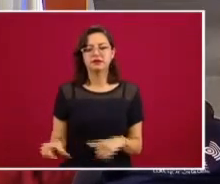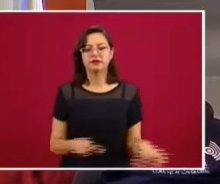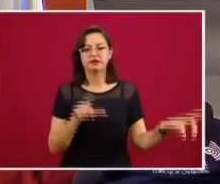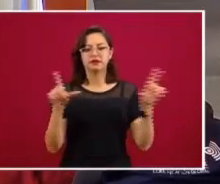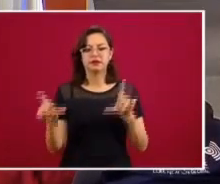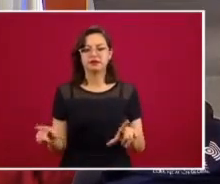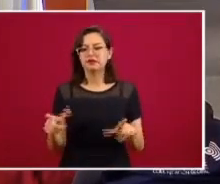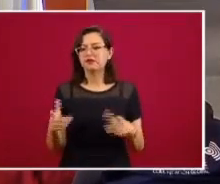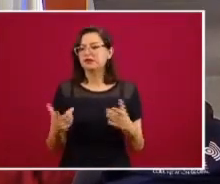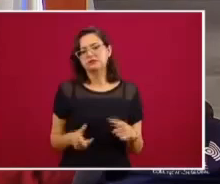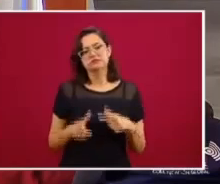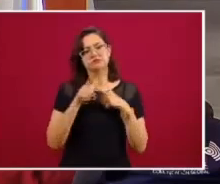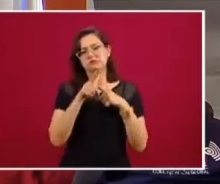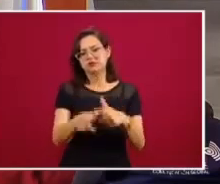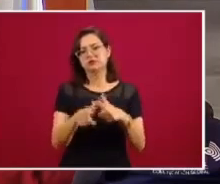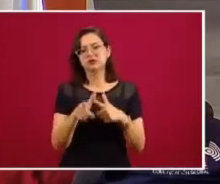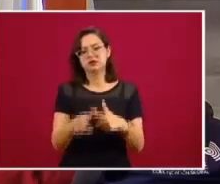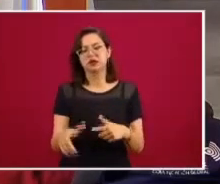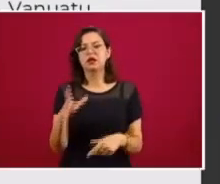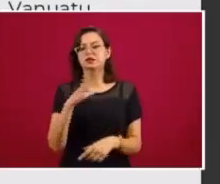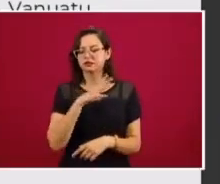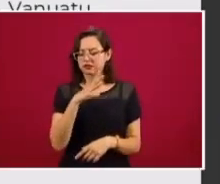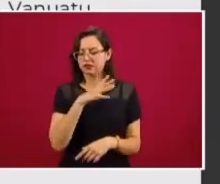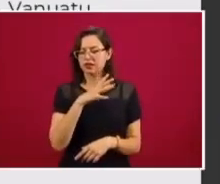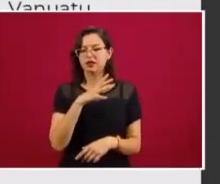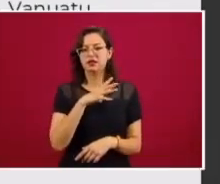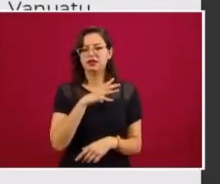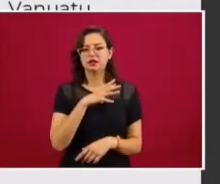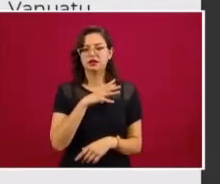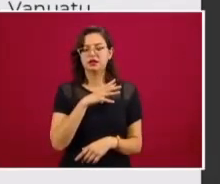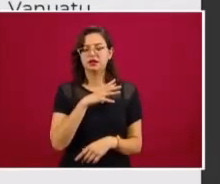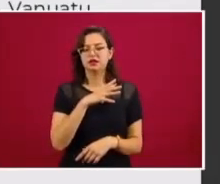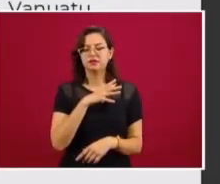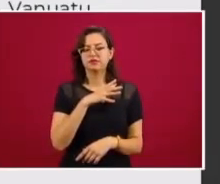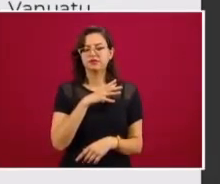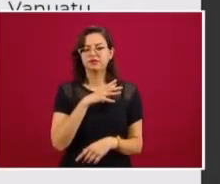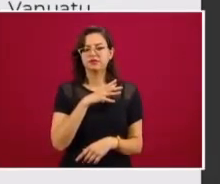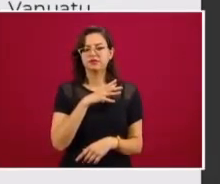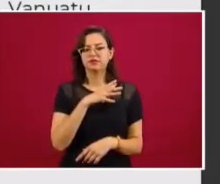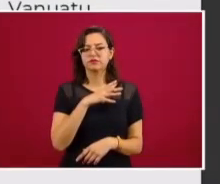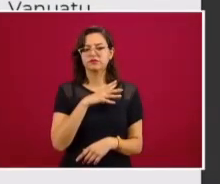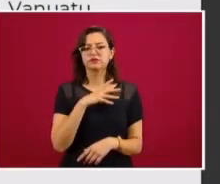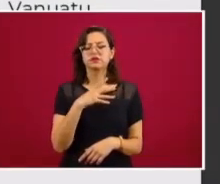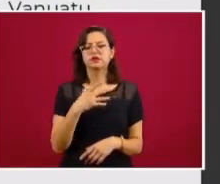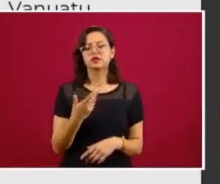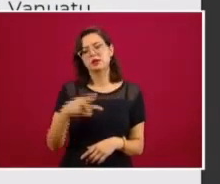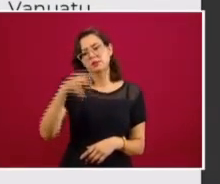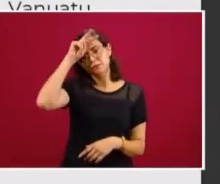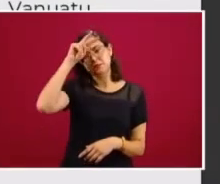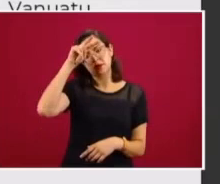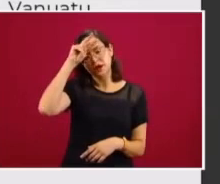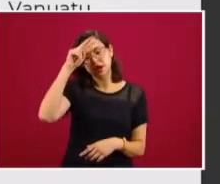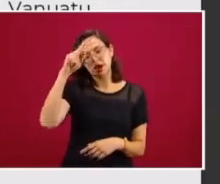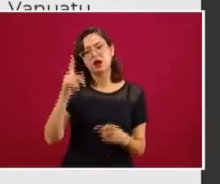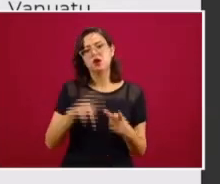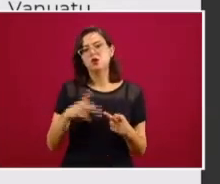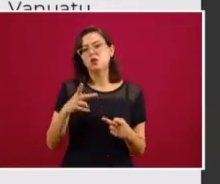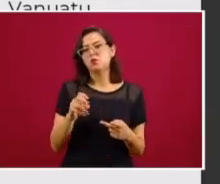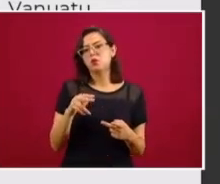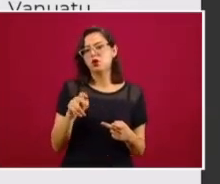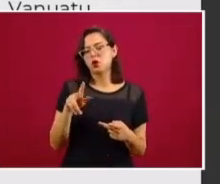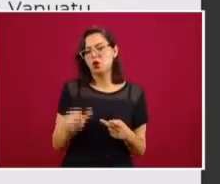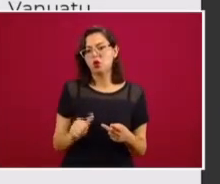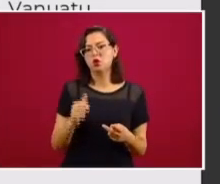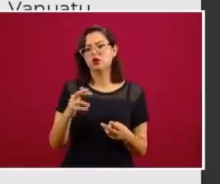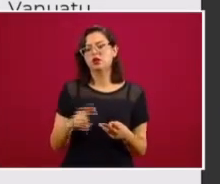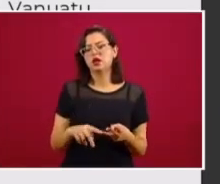Y así seguimos, está obviamente, otra vez, está Perú, está Polonia, Portugal, el